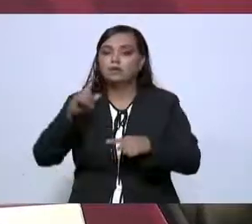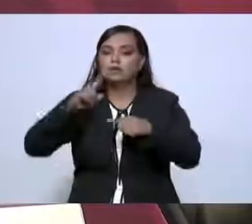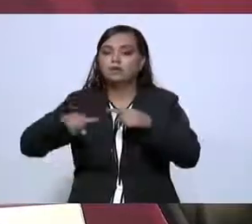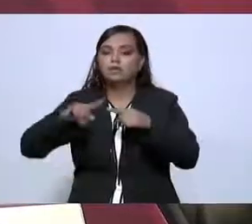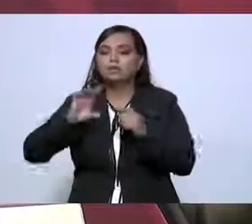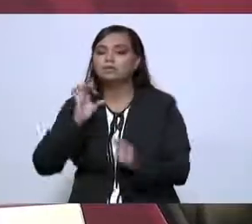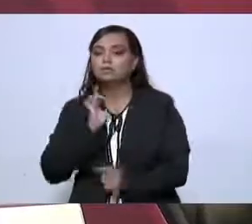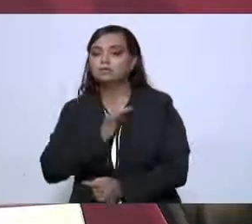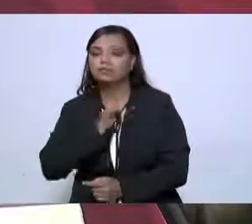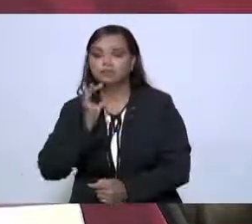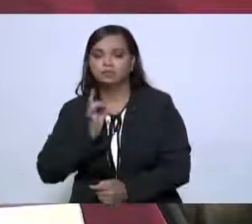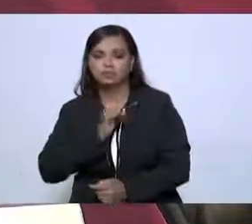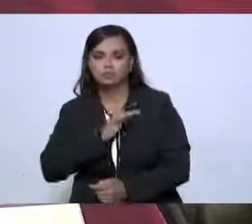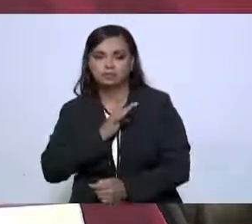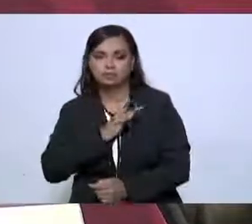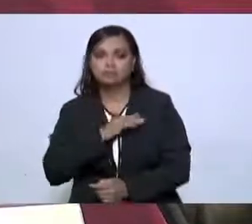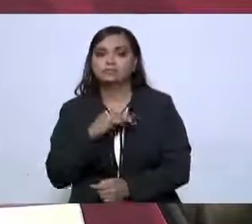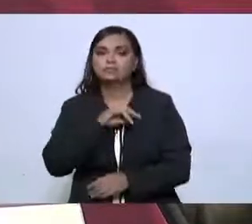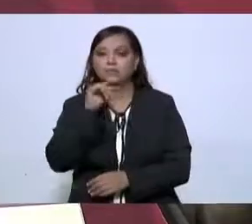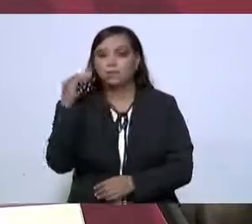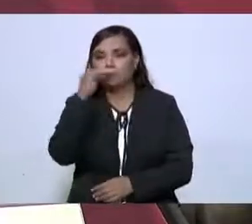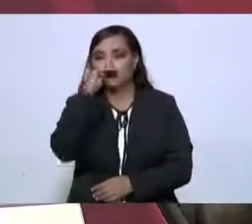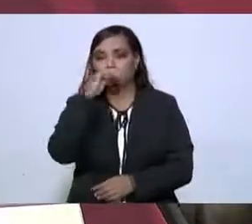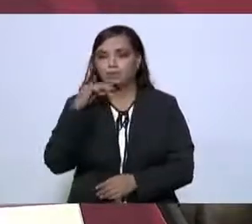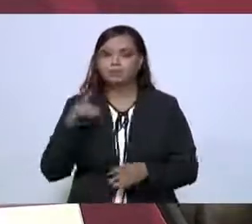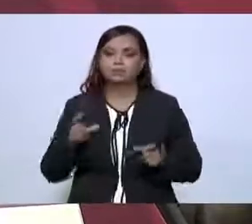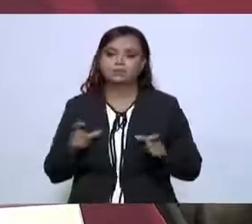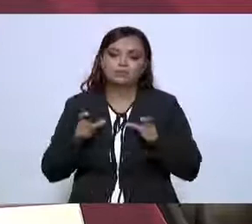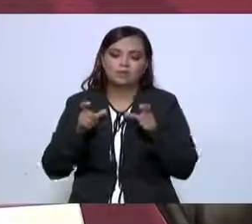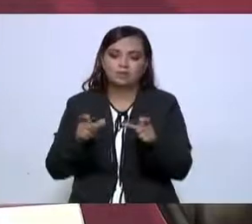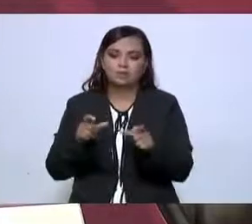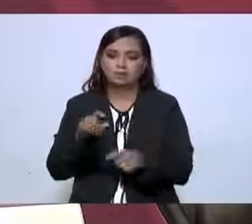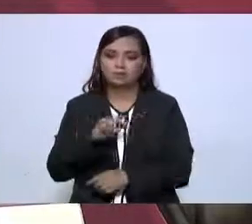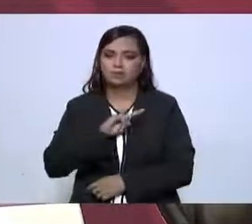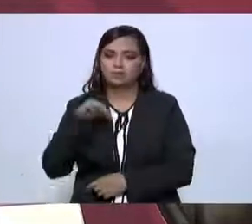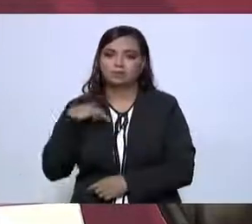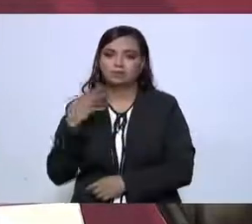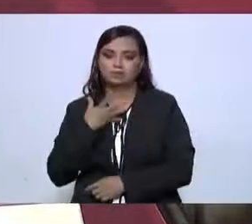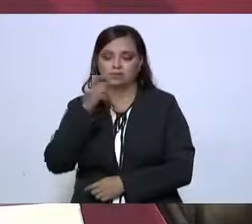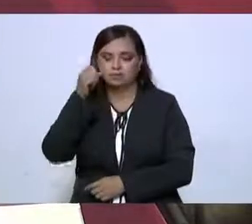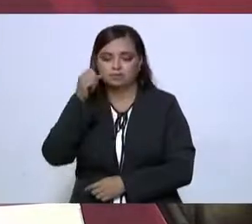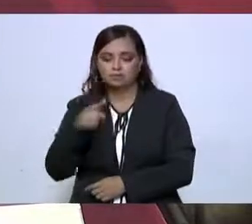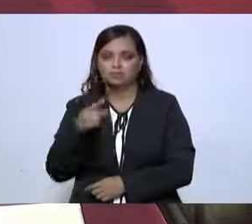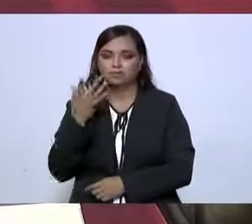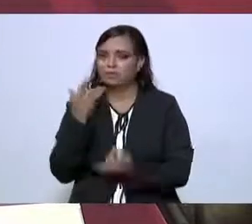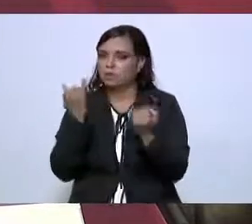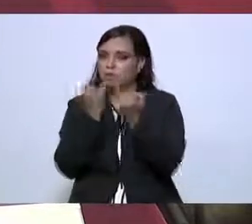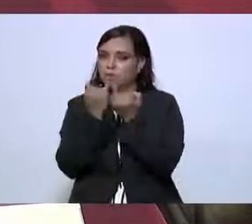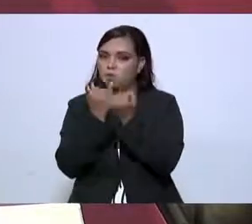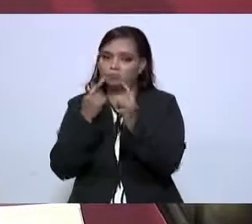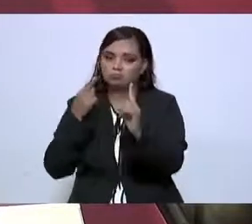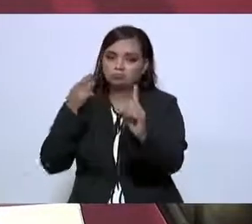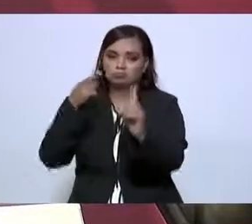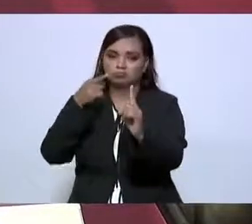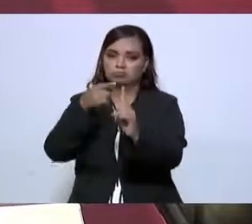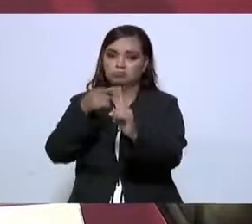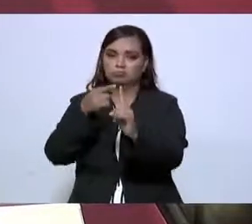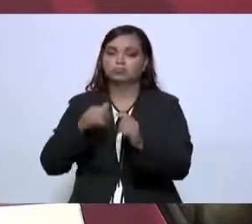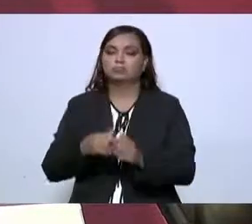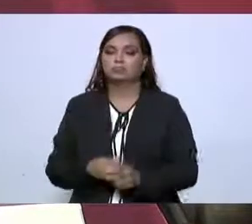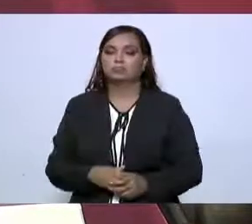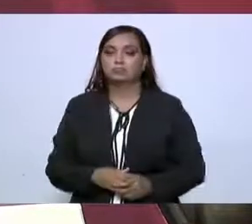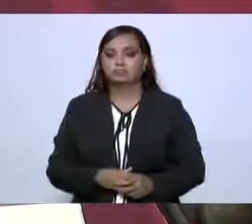el miedo y garantizar la seguridad. Nosotros tenemos también ese propósito y